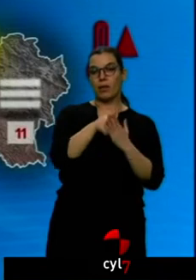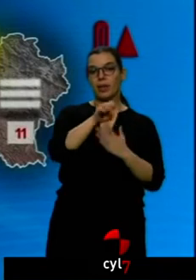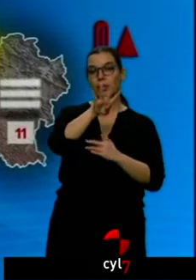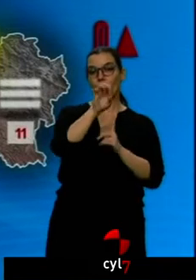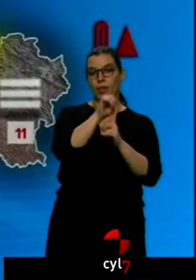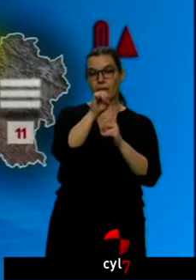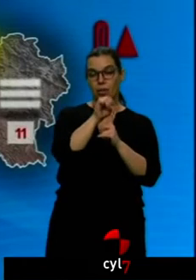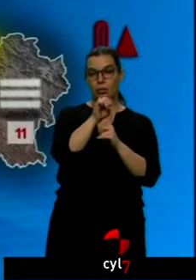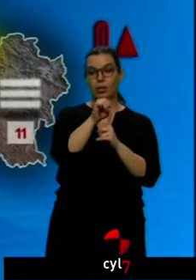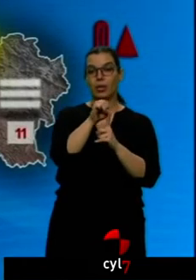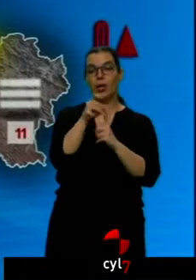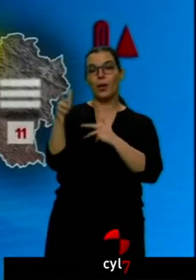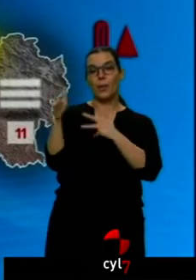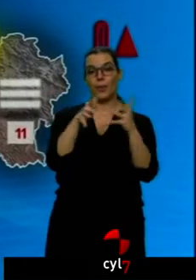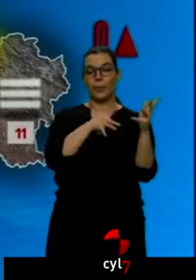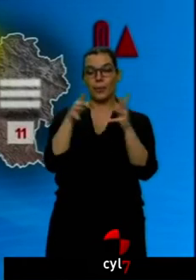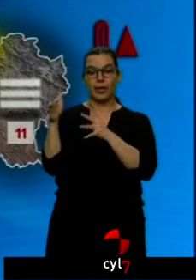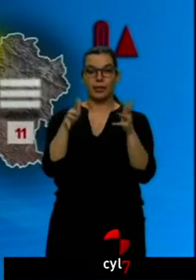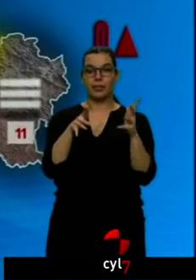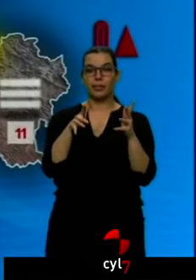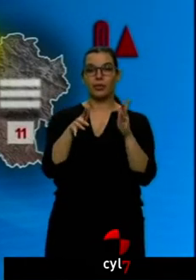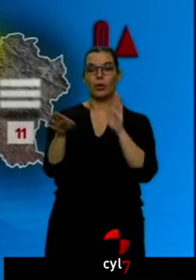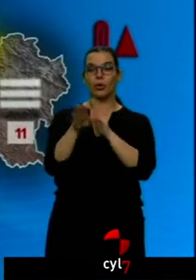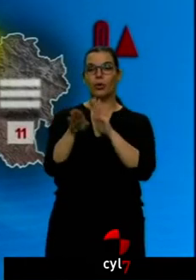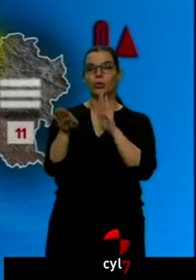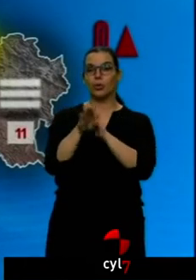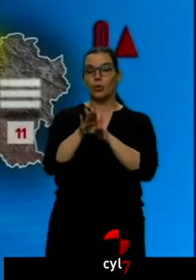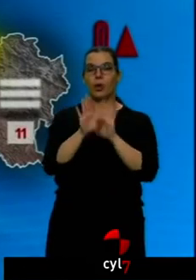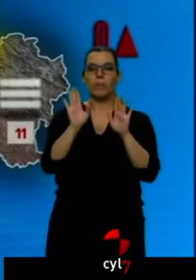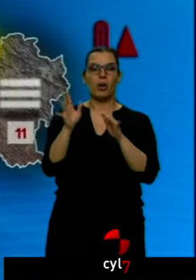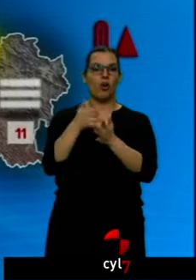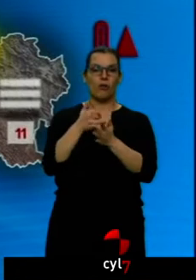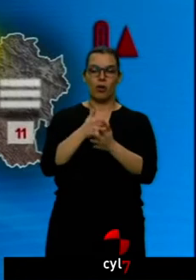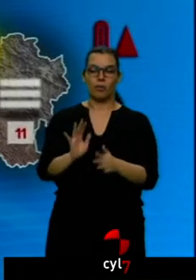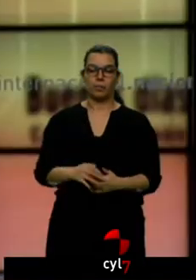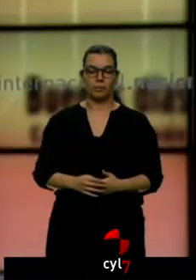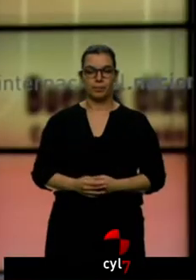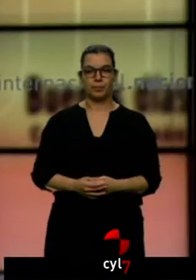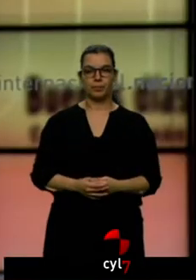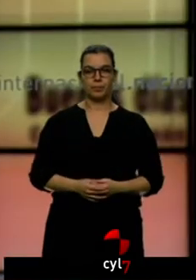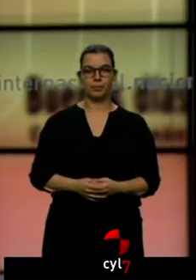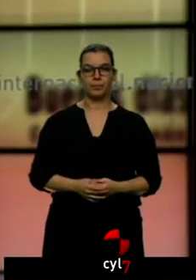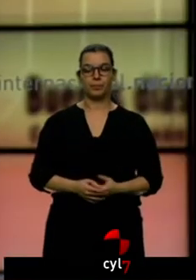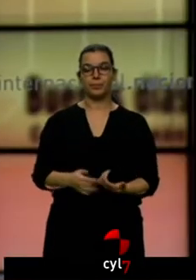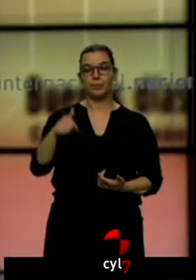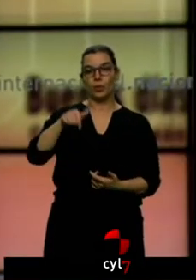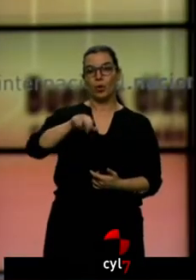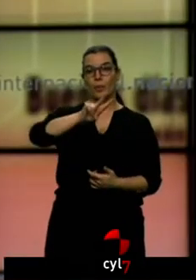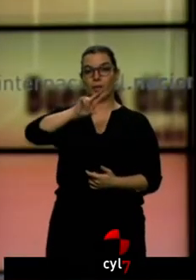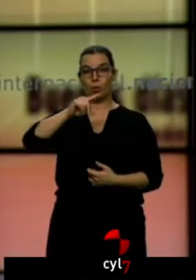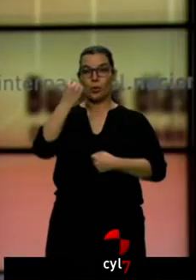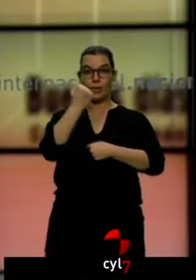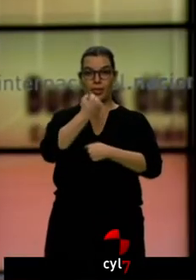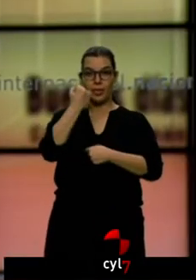14 grados. El viento seguirá soplando, pero tan solo alcanzará alguna racha floja. Hoy es 21 de